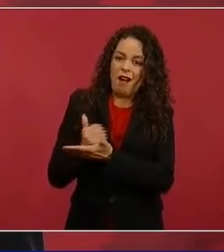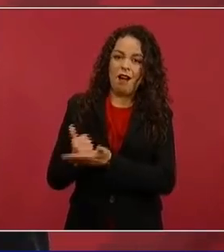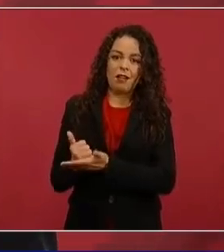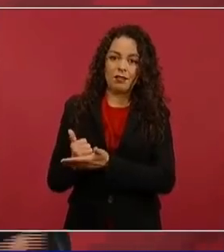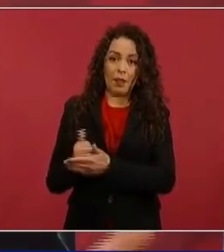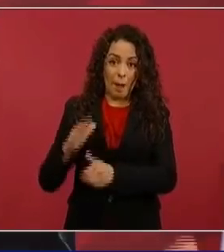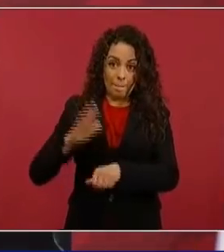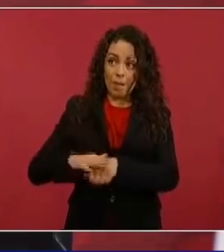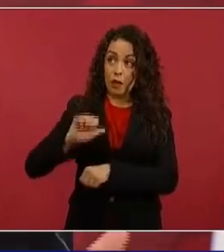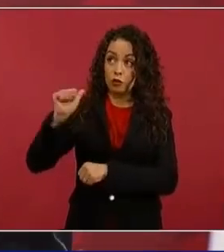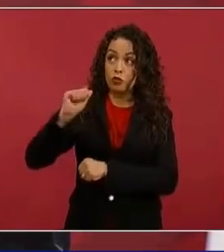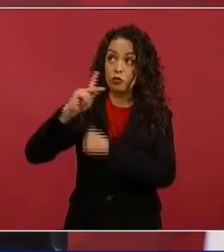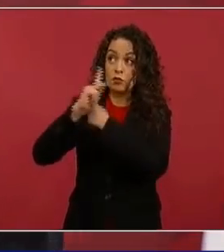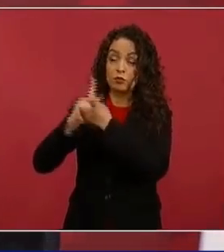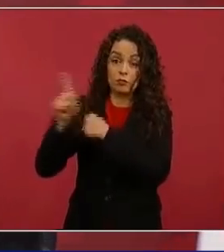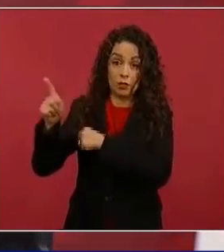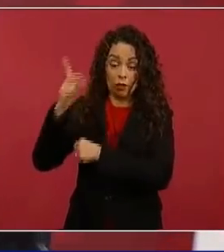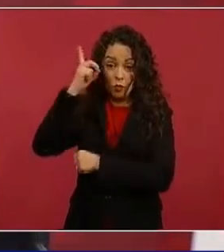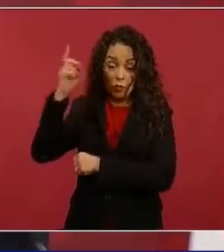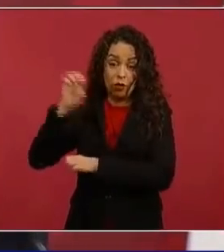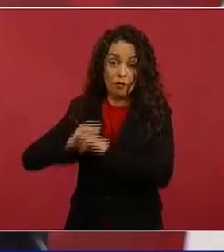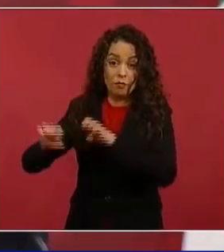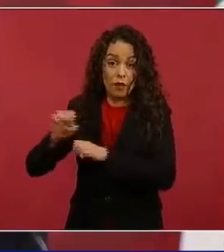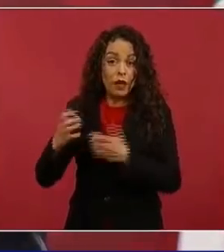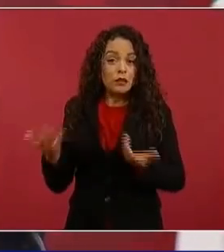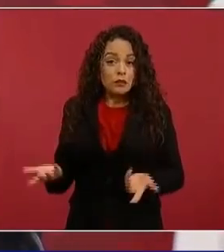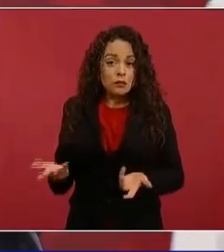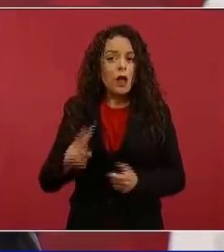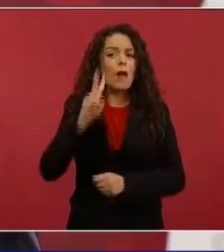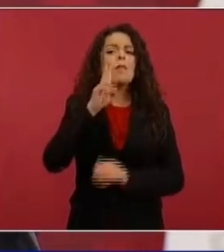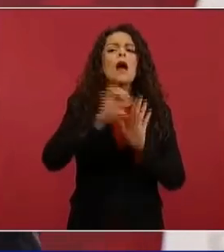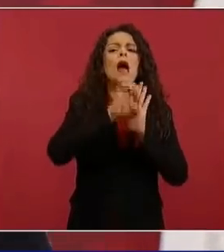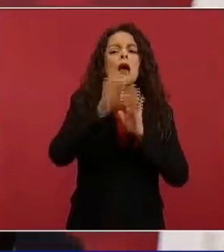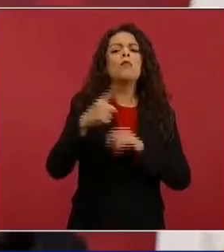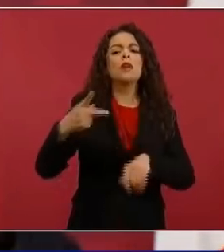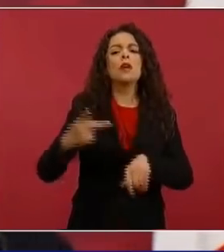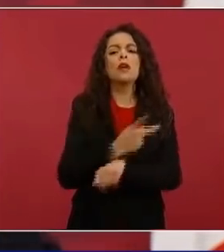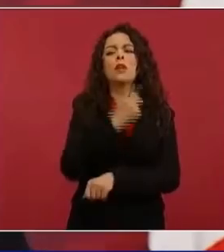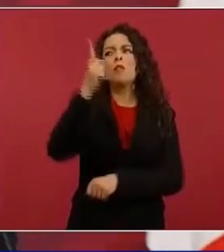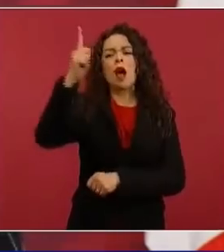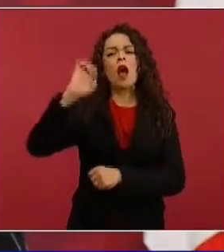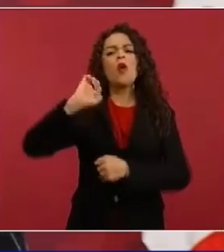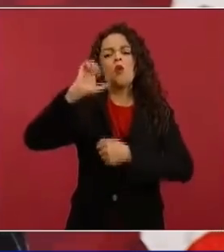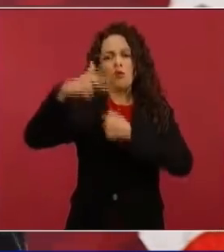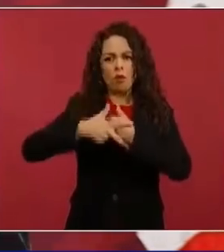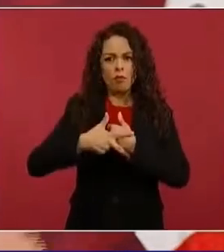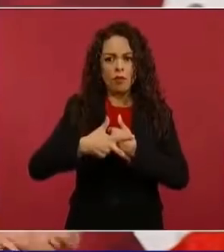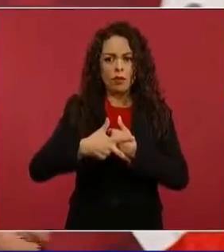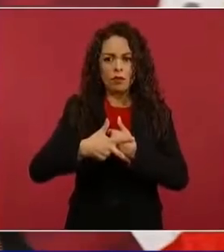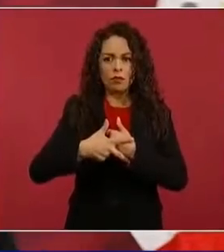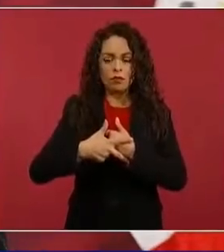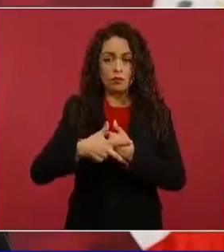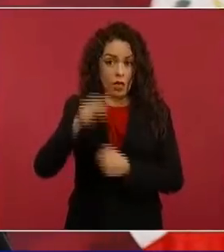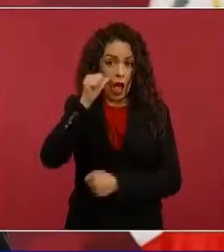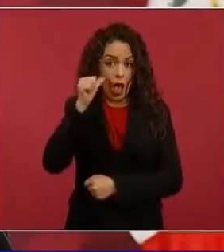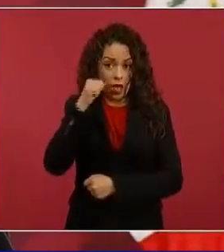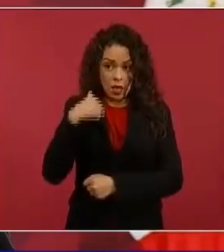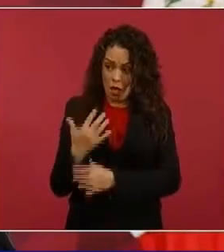Y miren lo que está sucediendo en Europa, ayer lo hablábamos, en España.